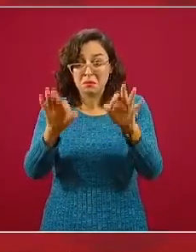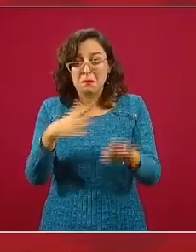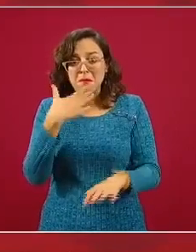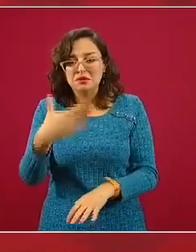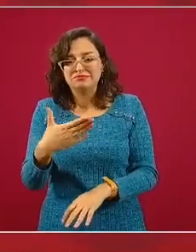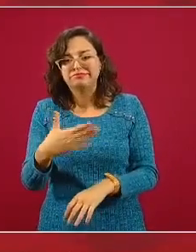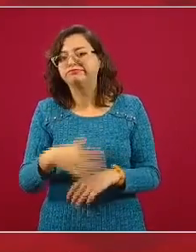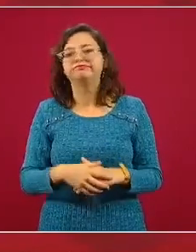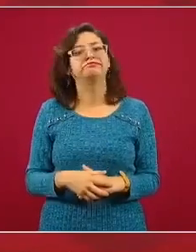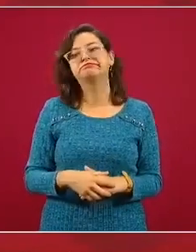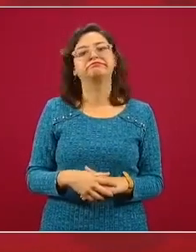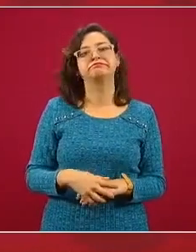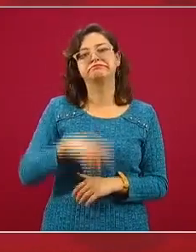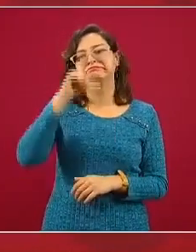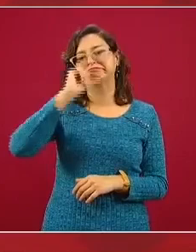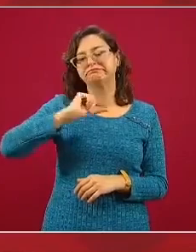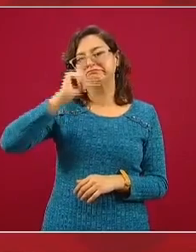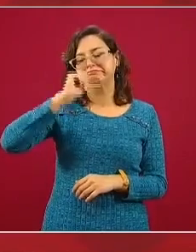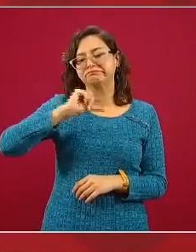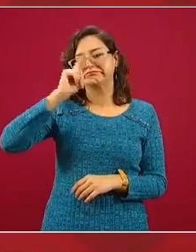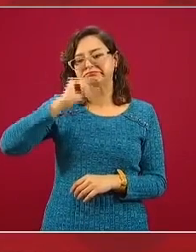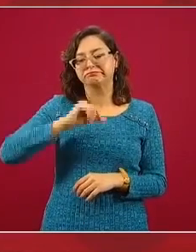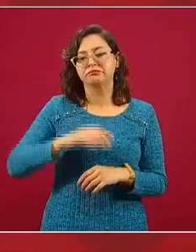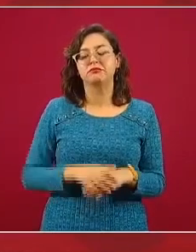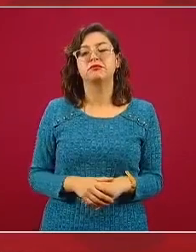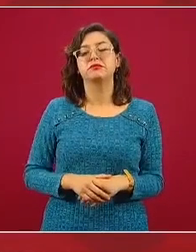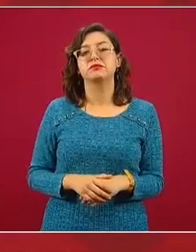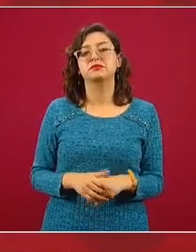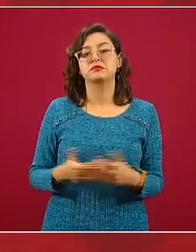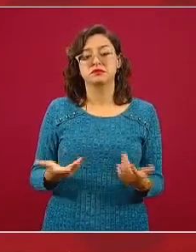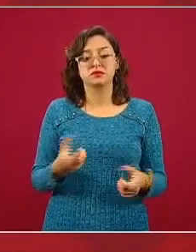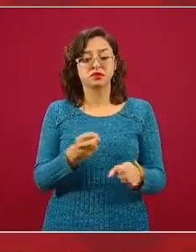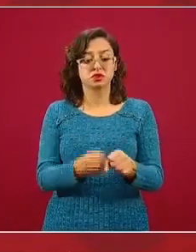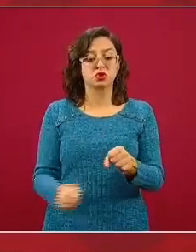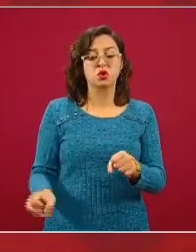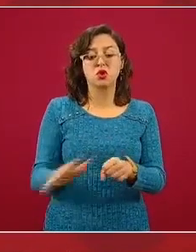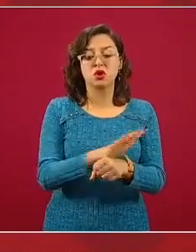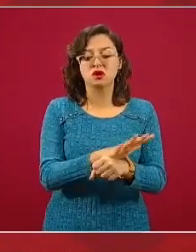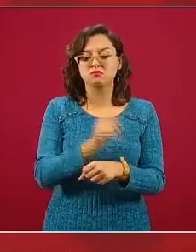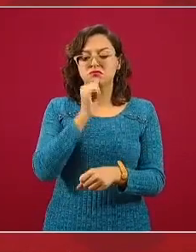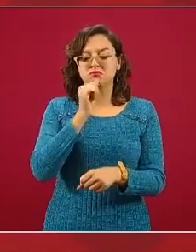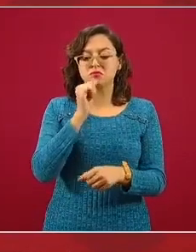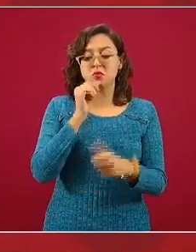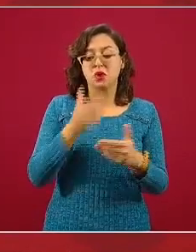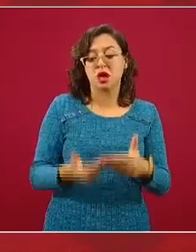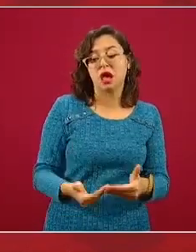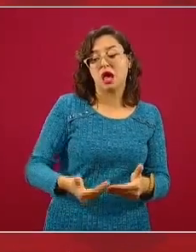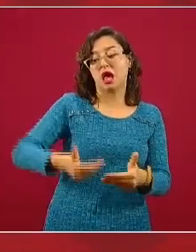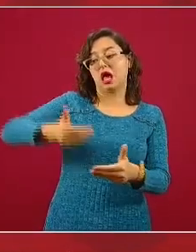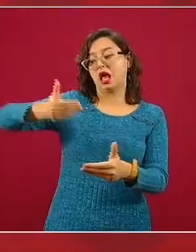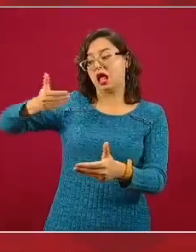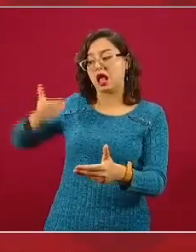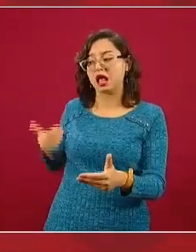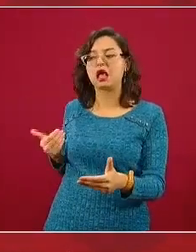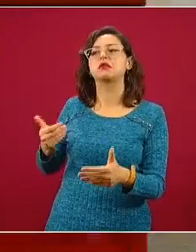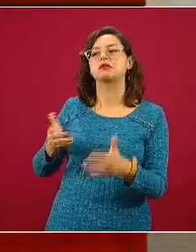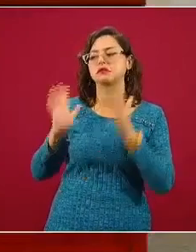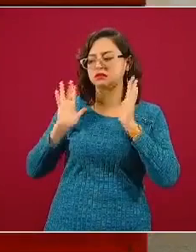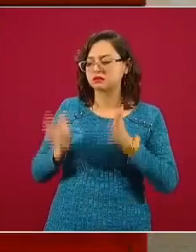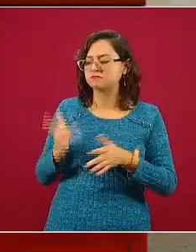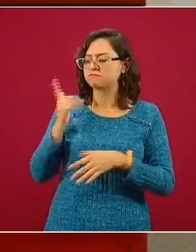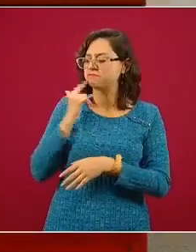Antes de COVID ya estábamos trabajando en este empeño porque sabemos que la violencia, el consumo,